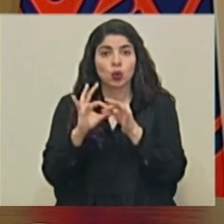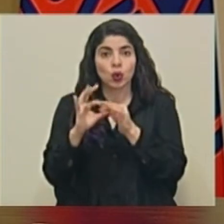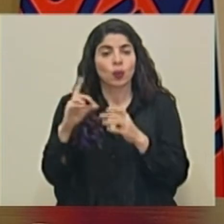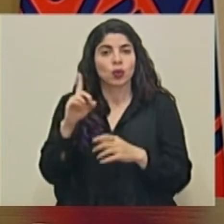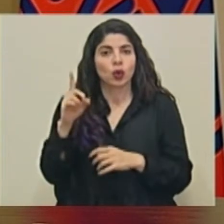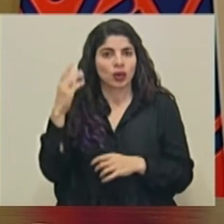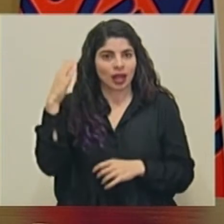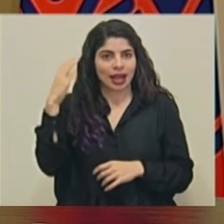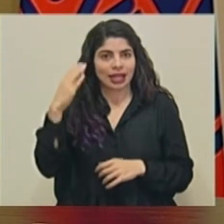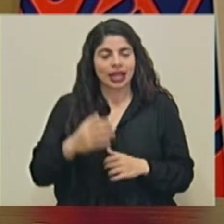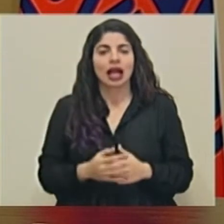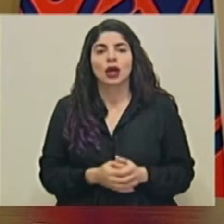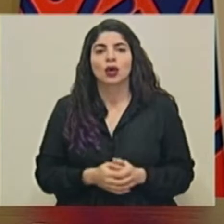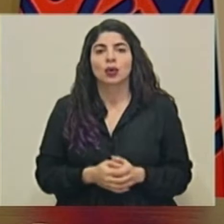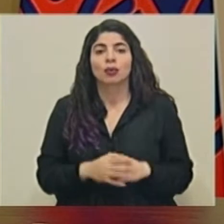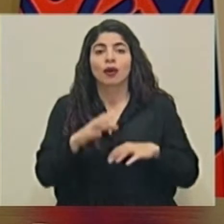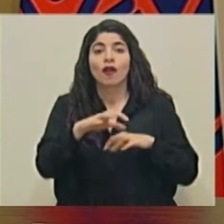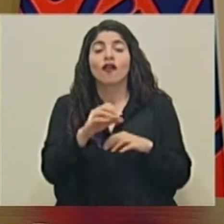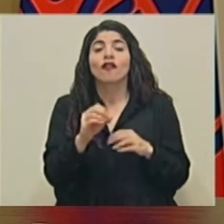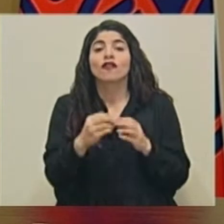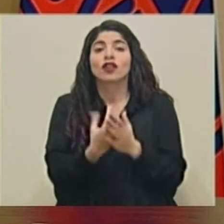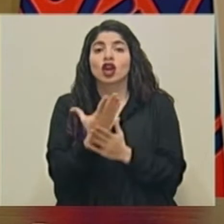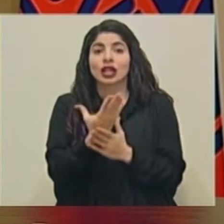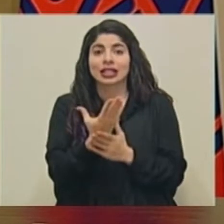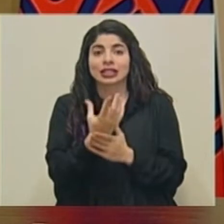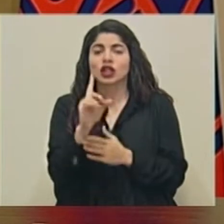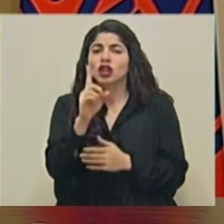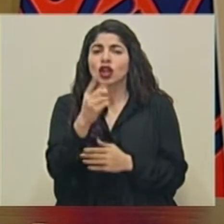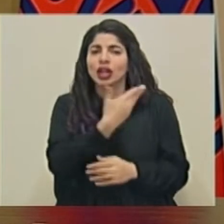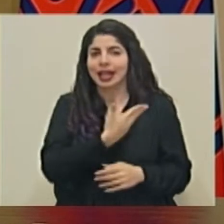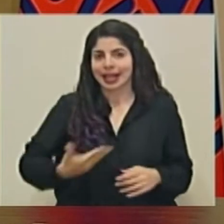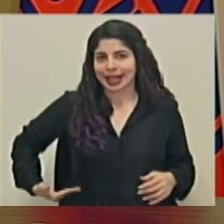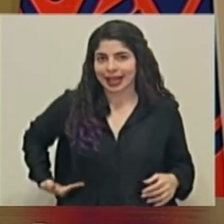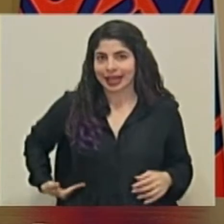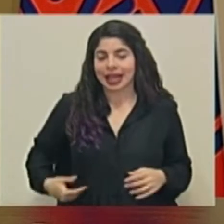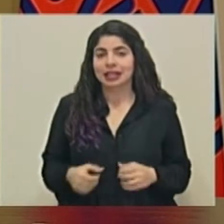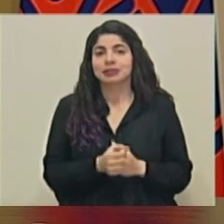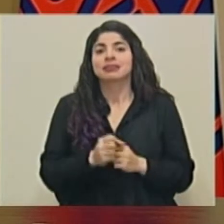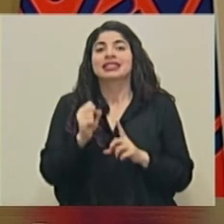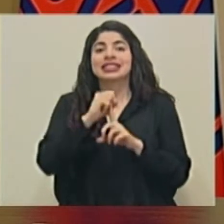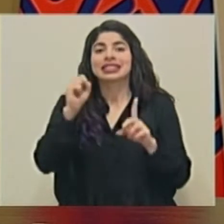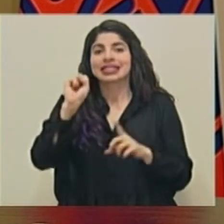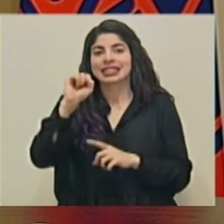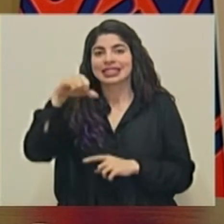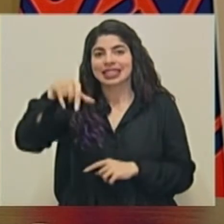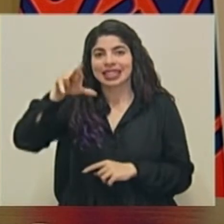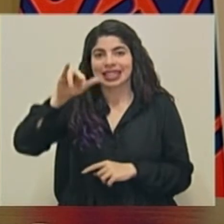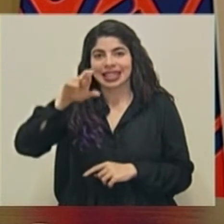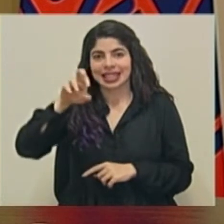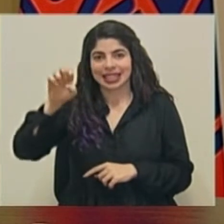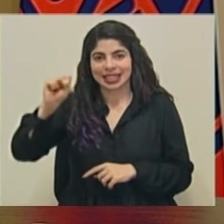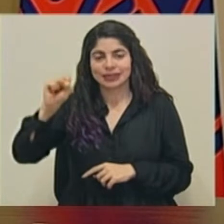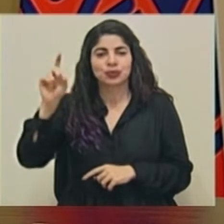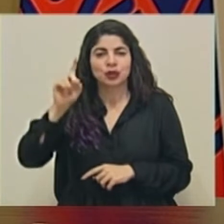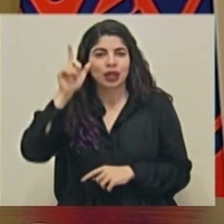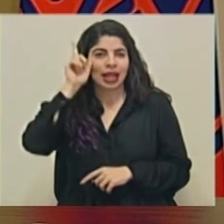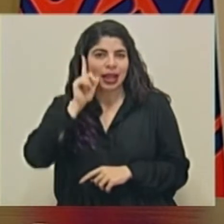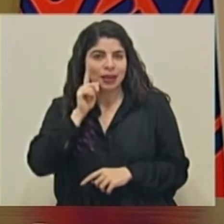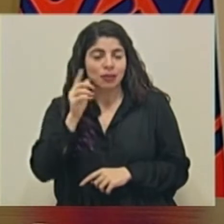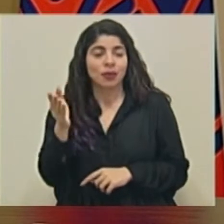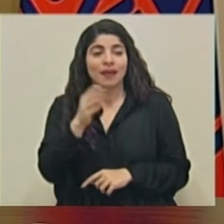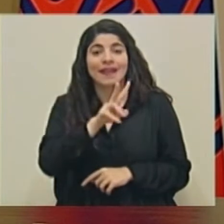provincia de Cartago, el Cantón de Flores en la provincia de Heredia, Siquirres en la provincia de Limón,